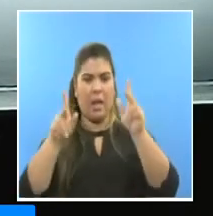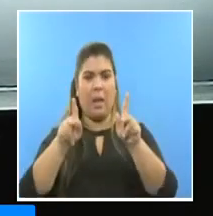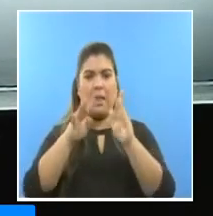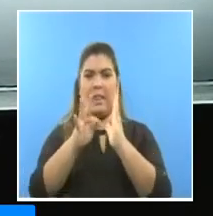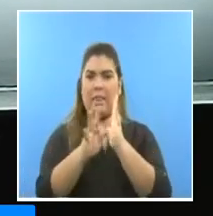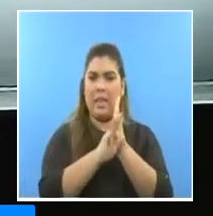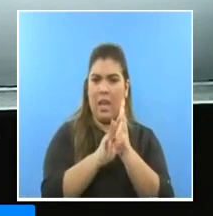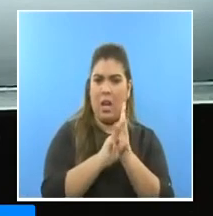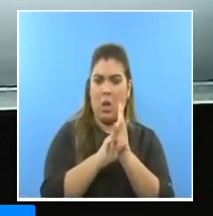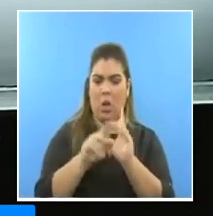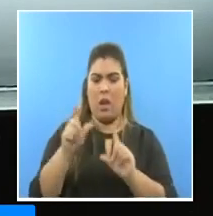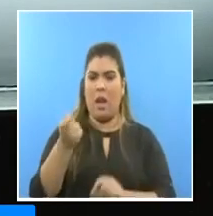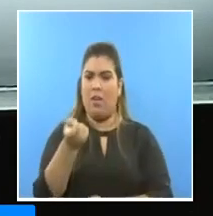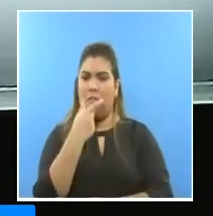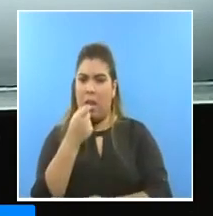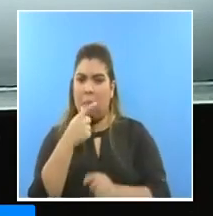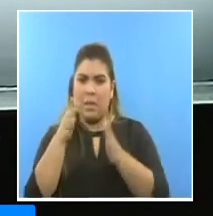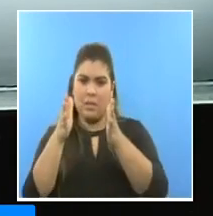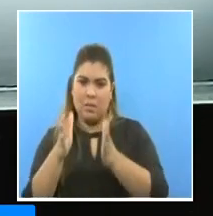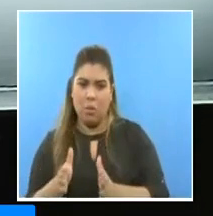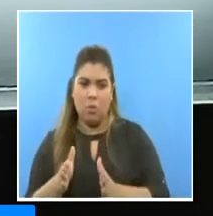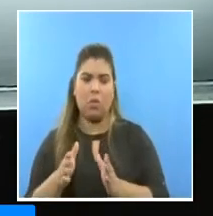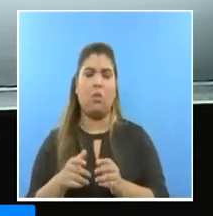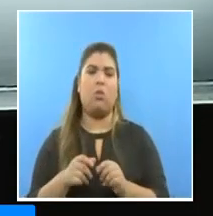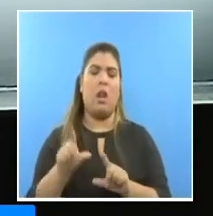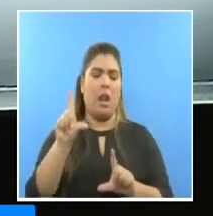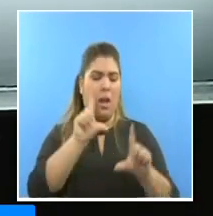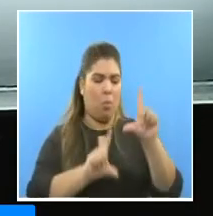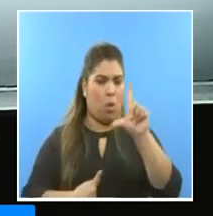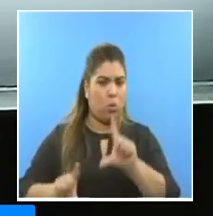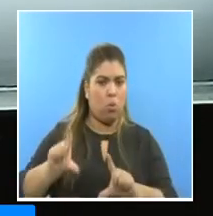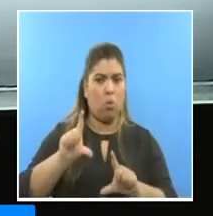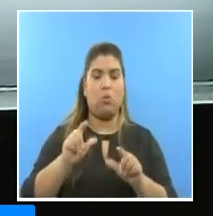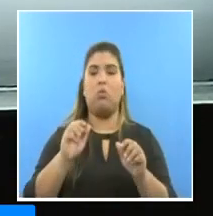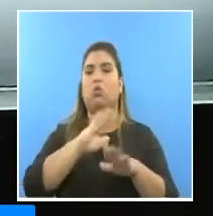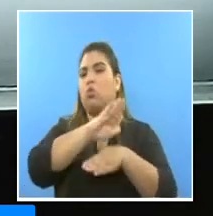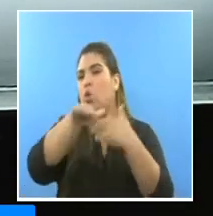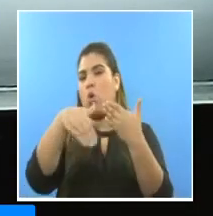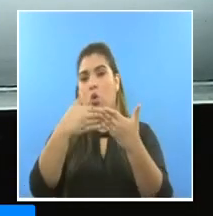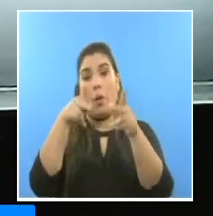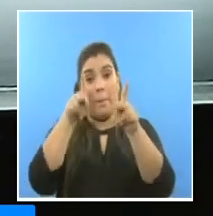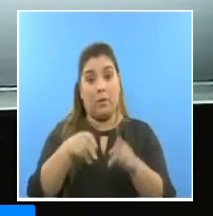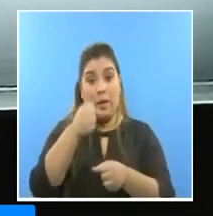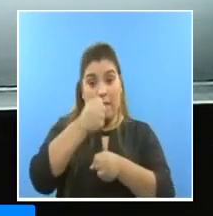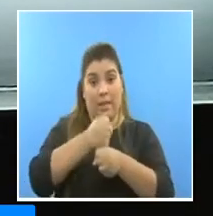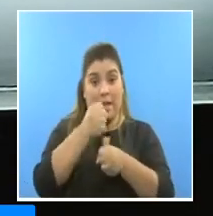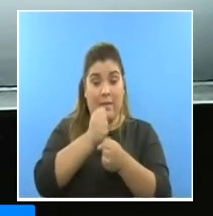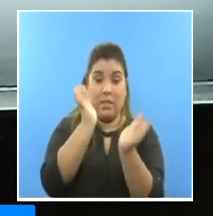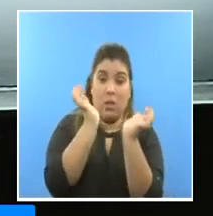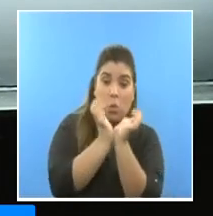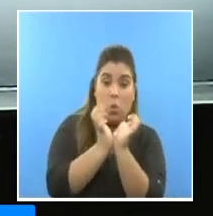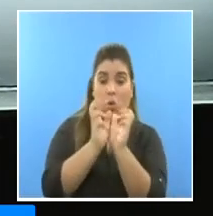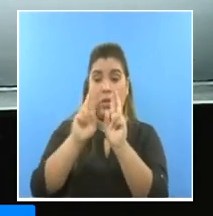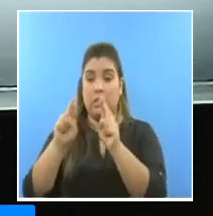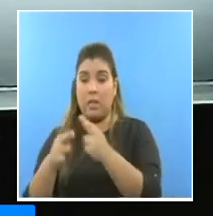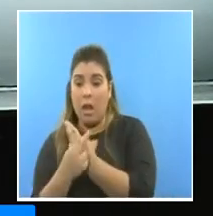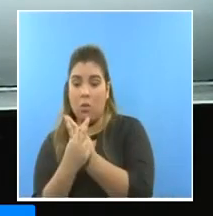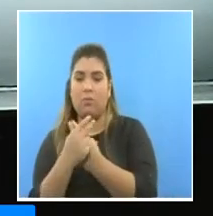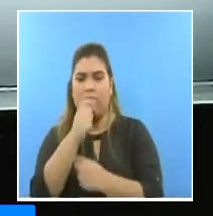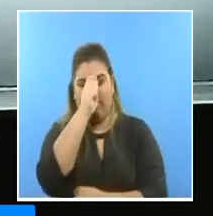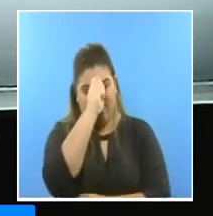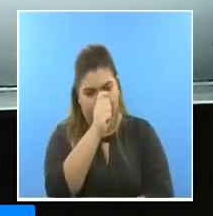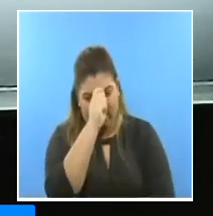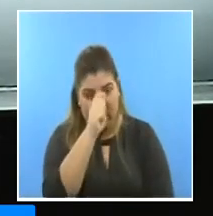tecnólogos médicos con los farmacéuticos con todos los profesionales de la salud que en estos momentos están en la